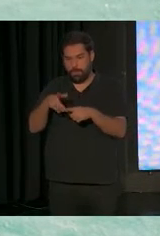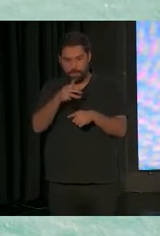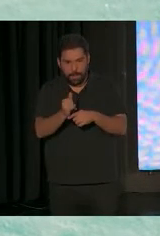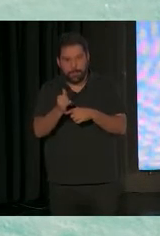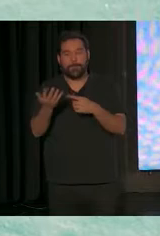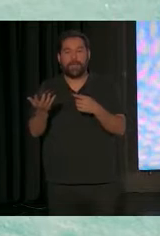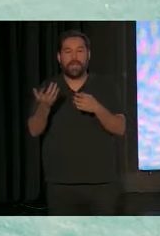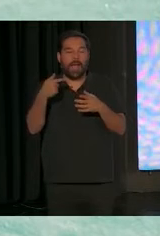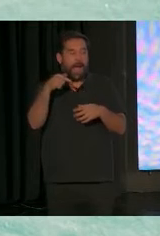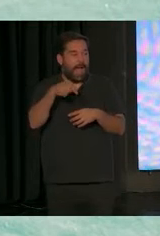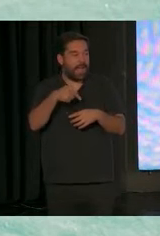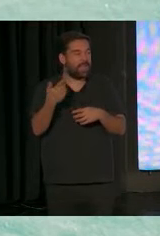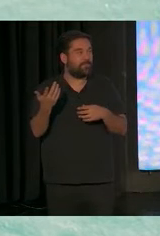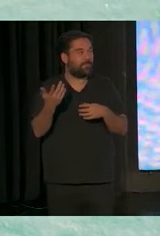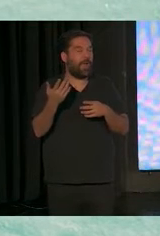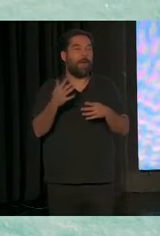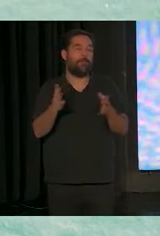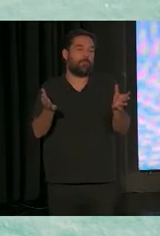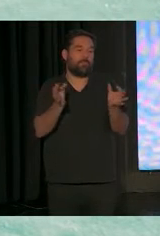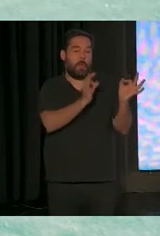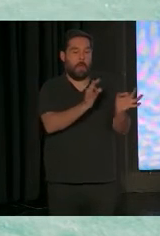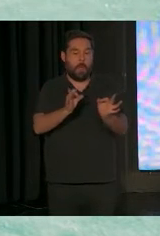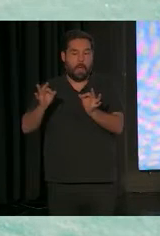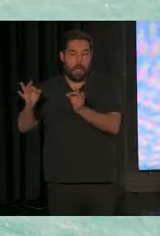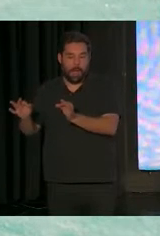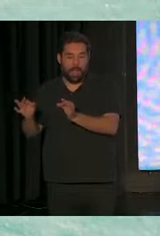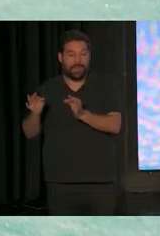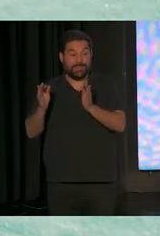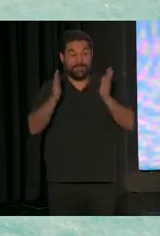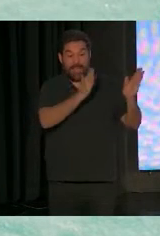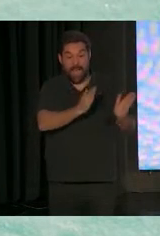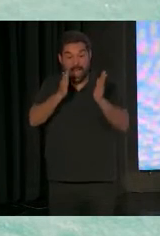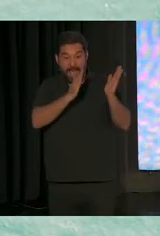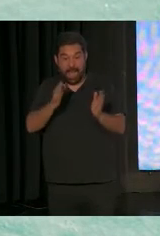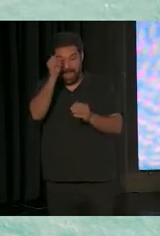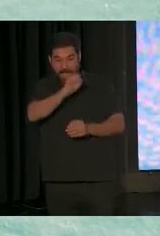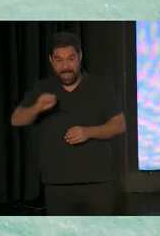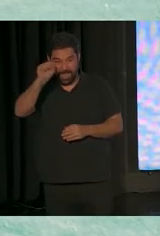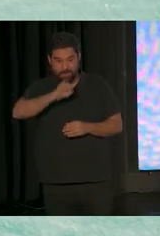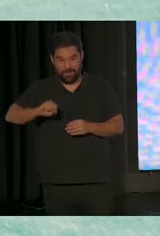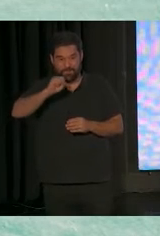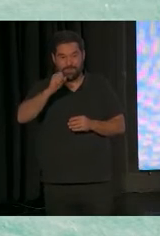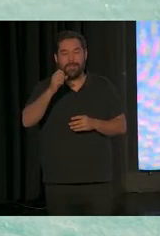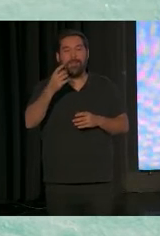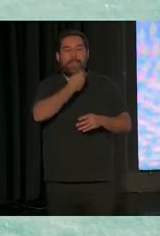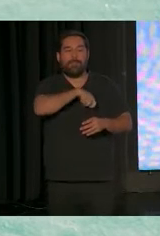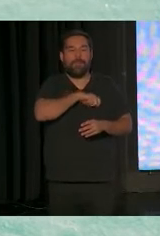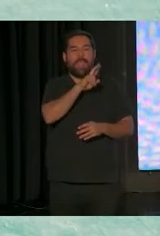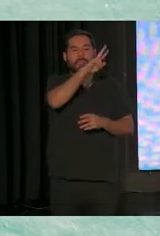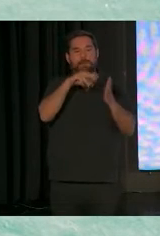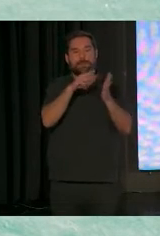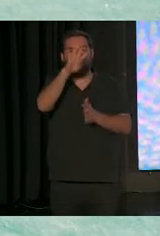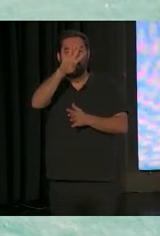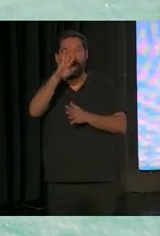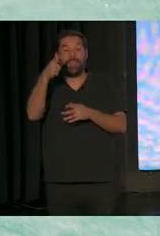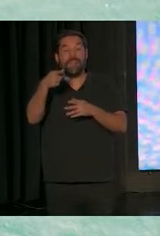Entre ellos, yo creo que por ir un poco por orden cronológico, en España ya en el 2004 se publicó los estándares de calidad en